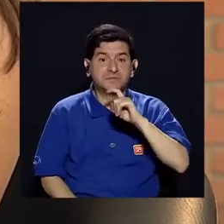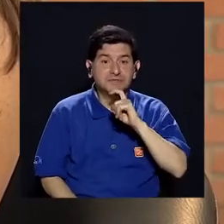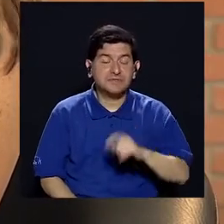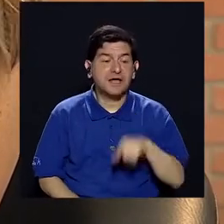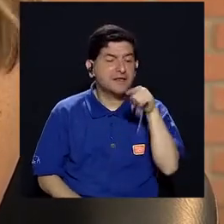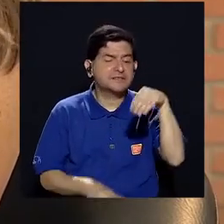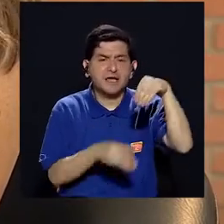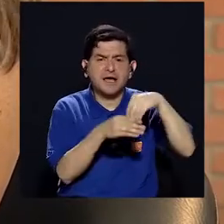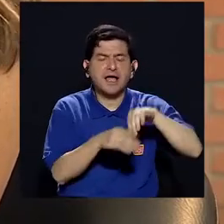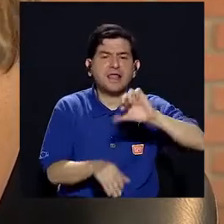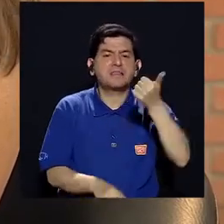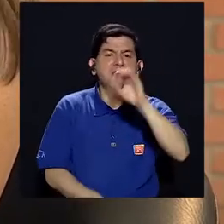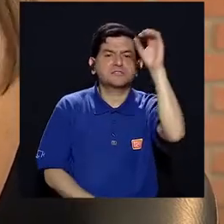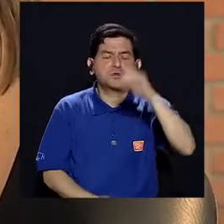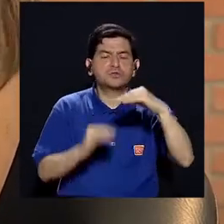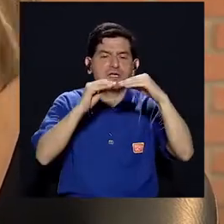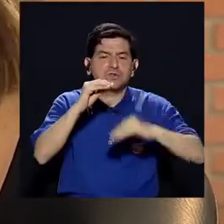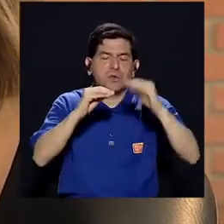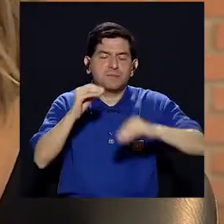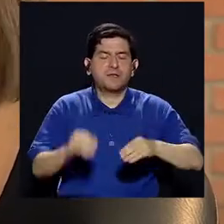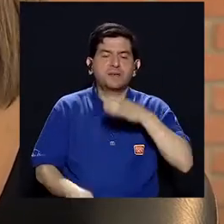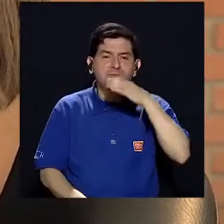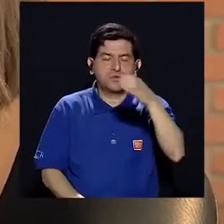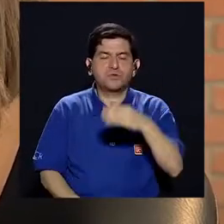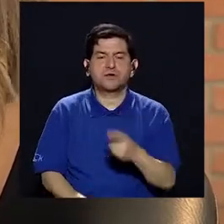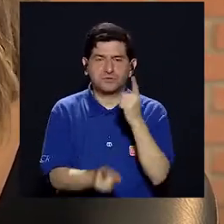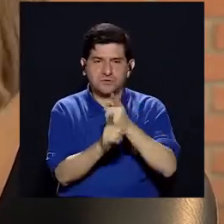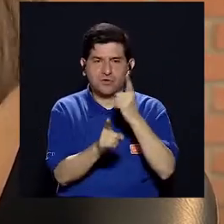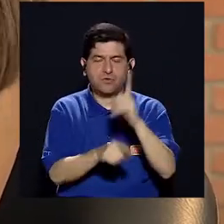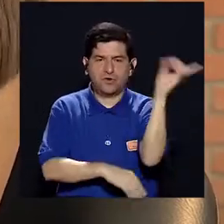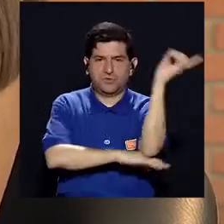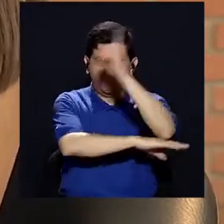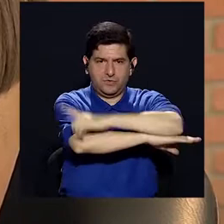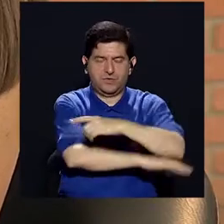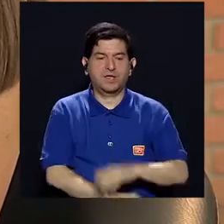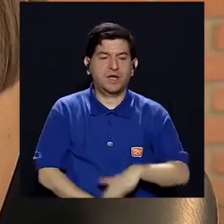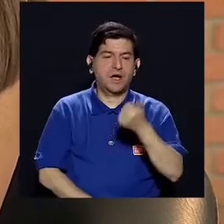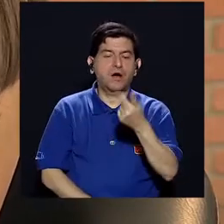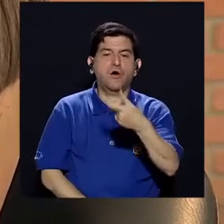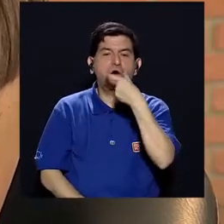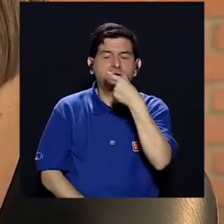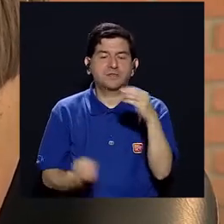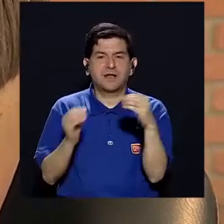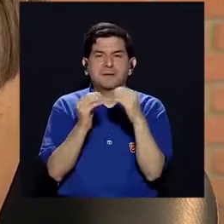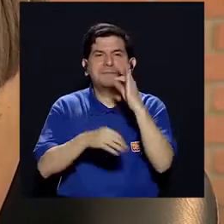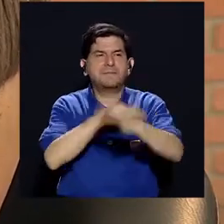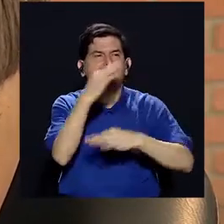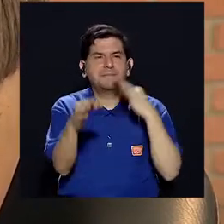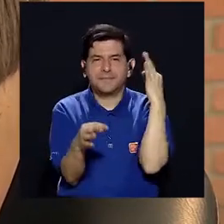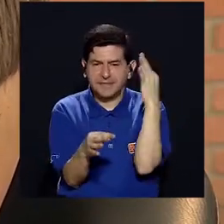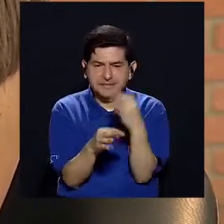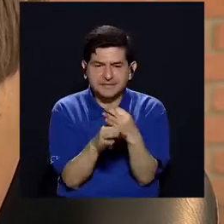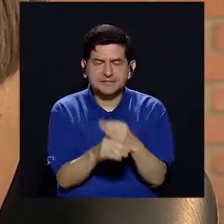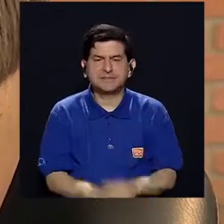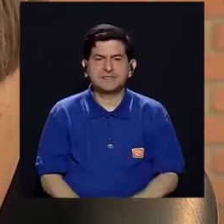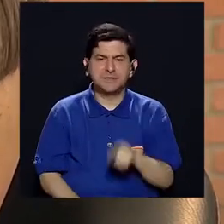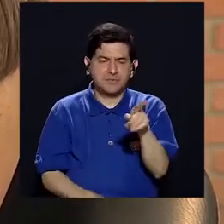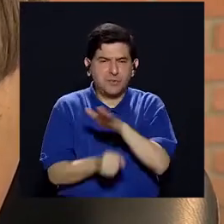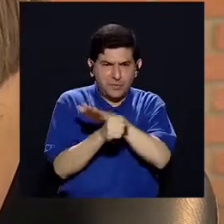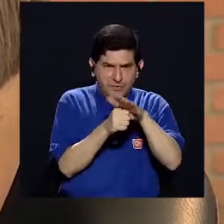buscar que vitaminas, minerales anden en 10% mínimo de la recomendación diaria. Luego acá tenemos otra galleta que es más tipo